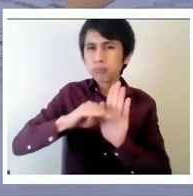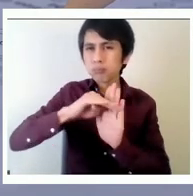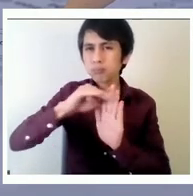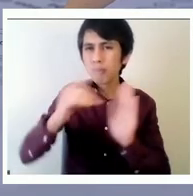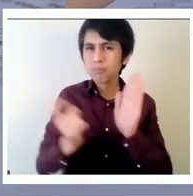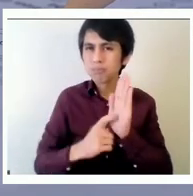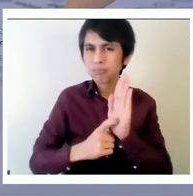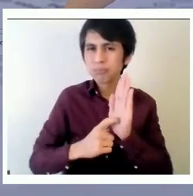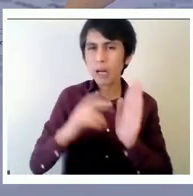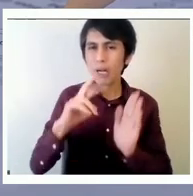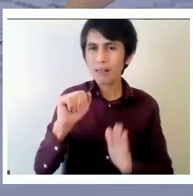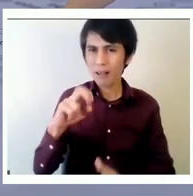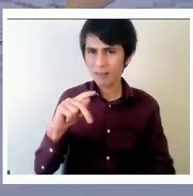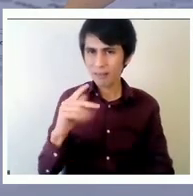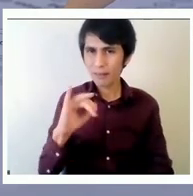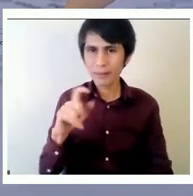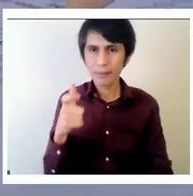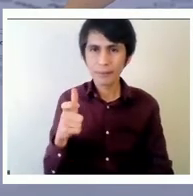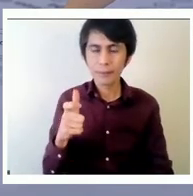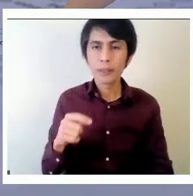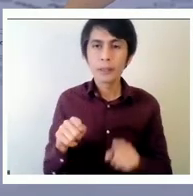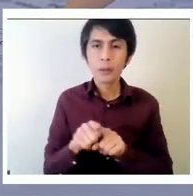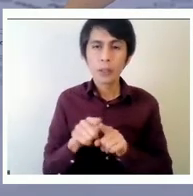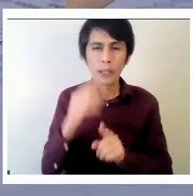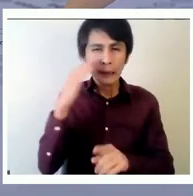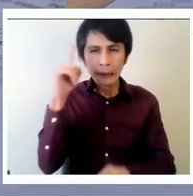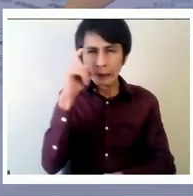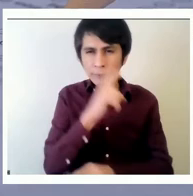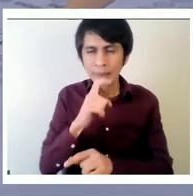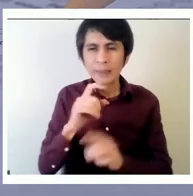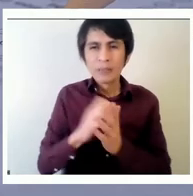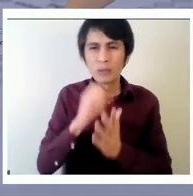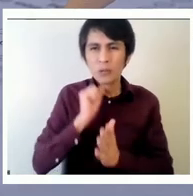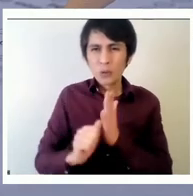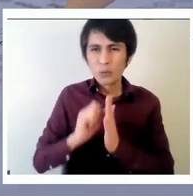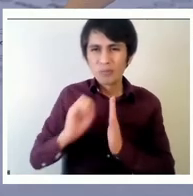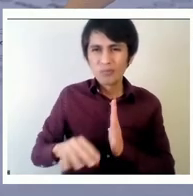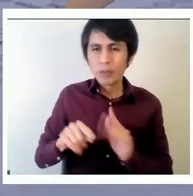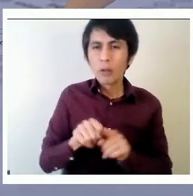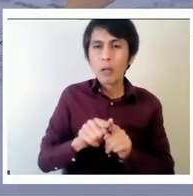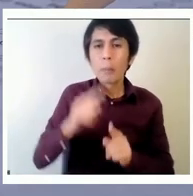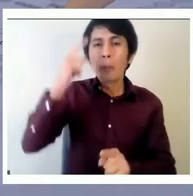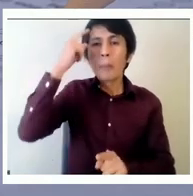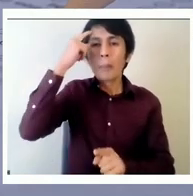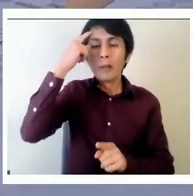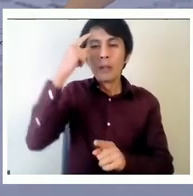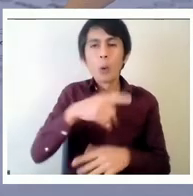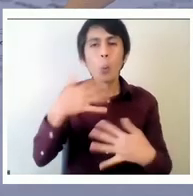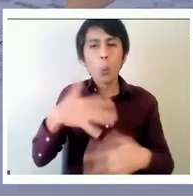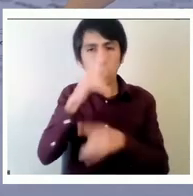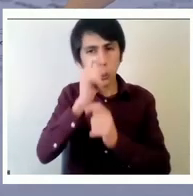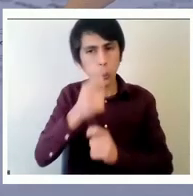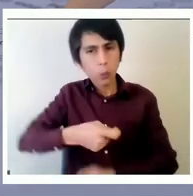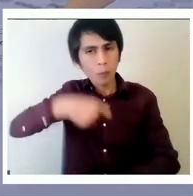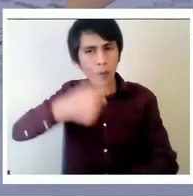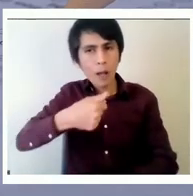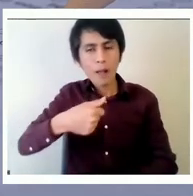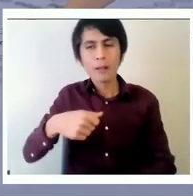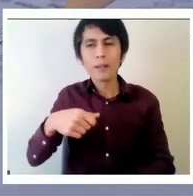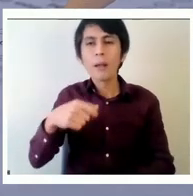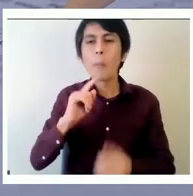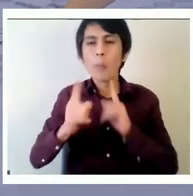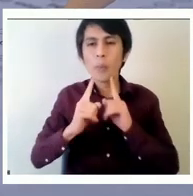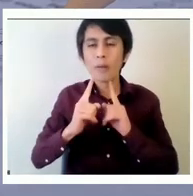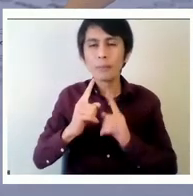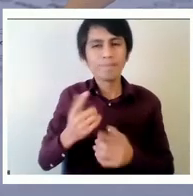asociado esta suerte de prestigio asociado a las pruebas que es absurdo bueno ¿hacia dónde vamos? lo que